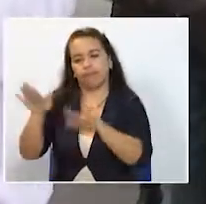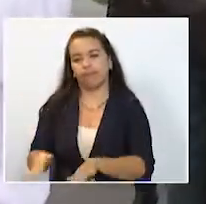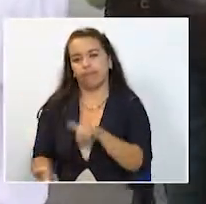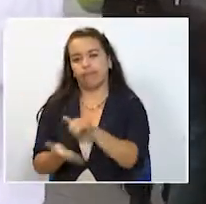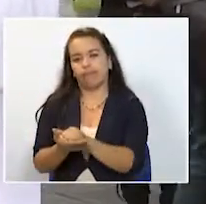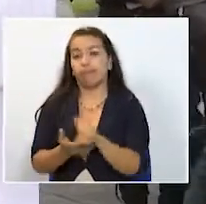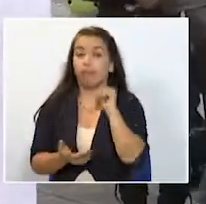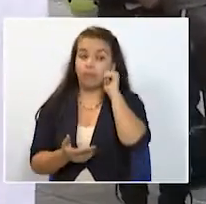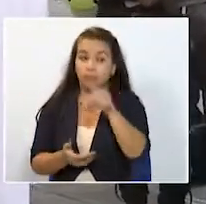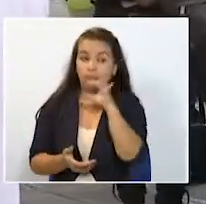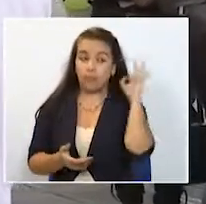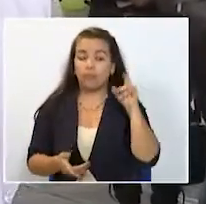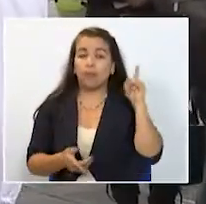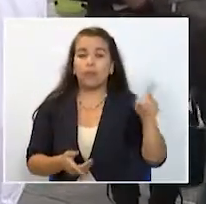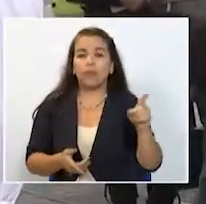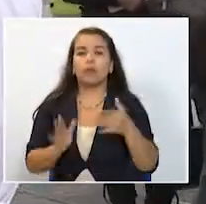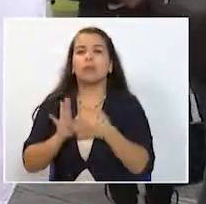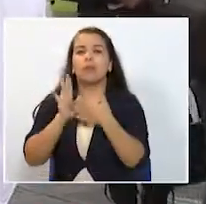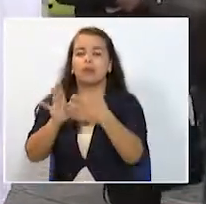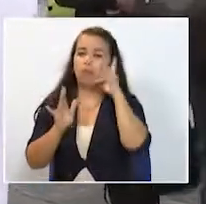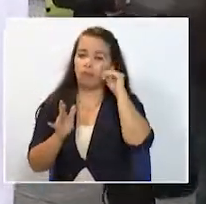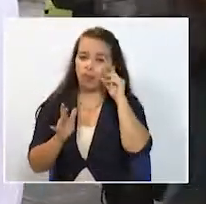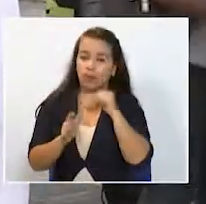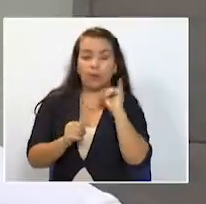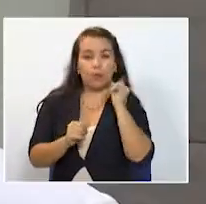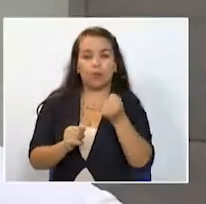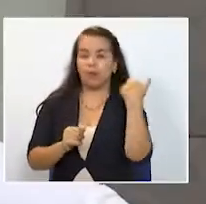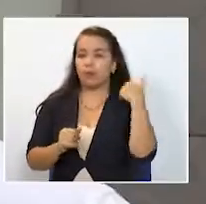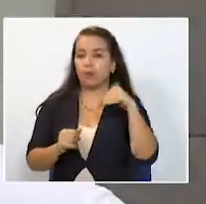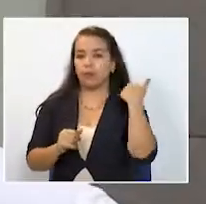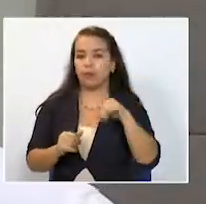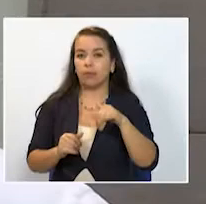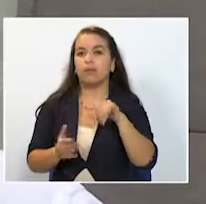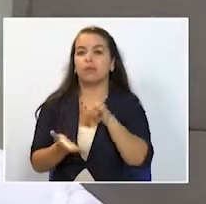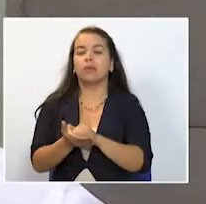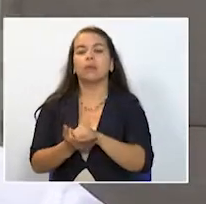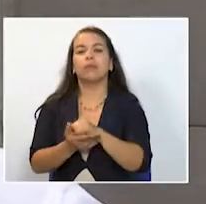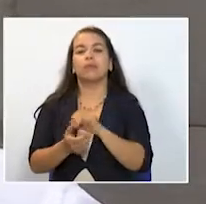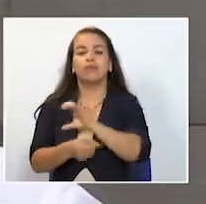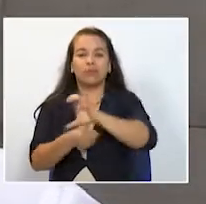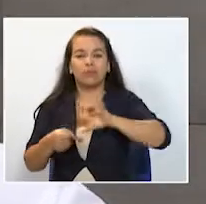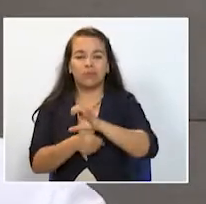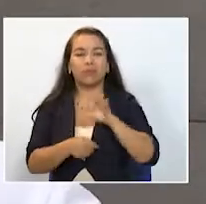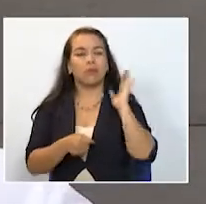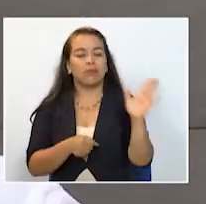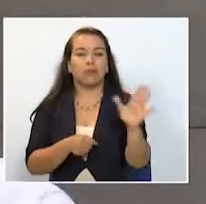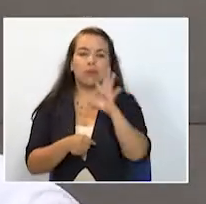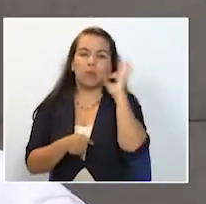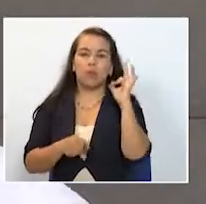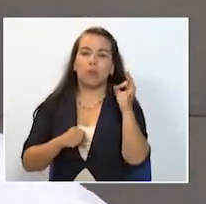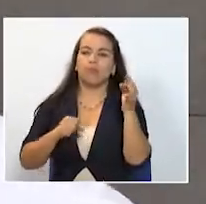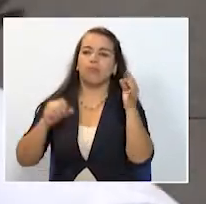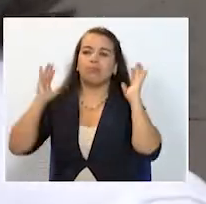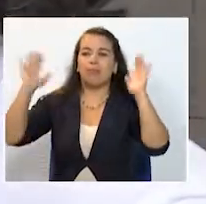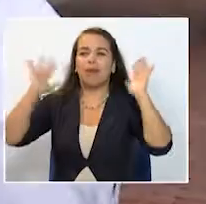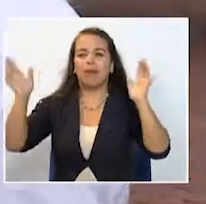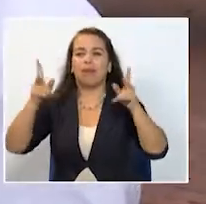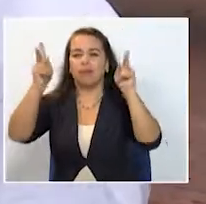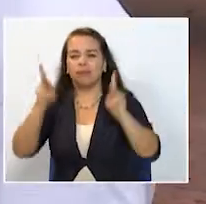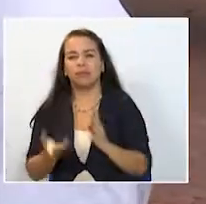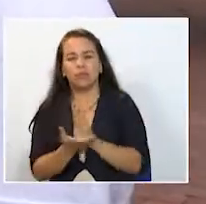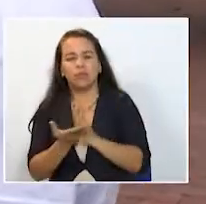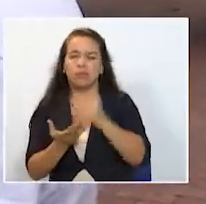Sergio Fajardo estará en la ciudad de Pereira y el jueves en Armenia en estas ciudades Fajardo realizará charlas y encuentros con estudiantes